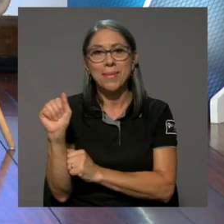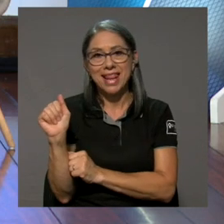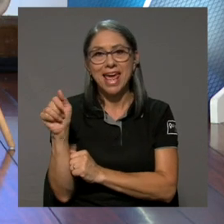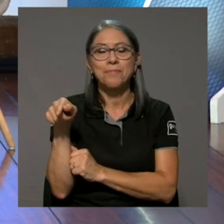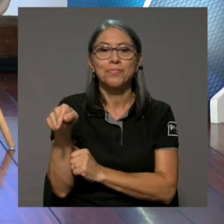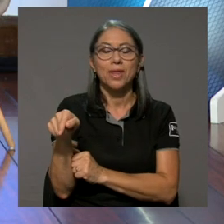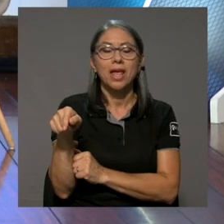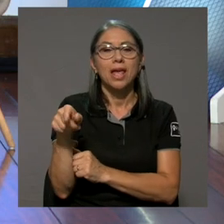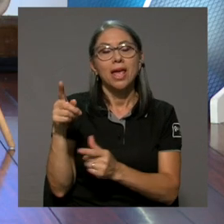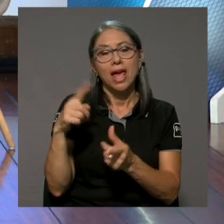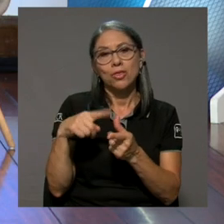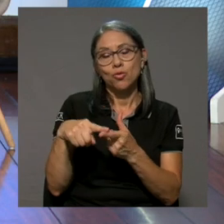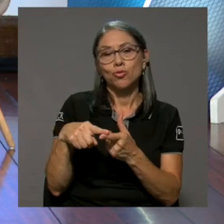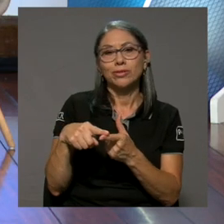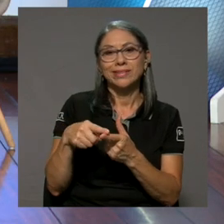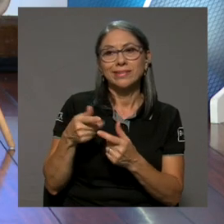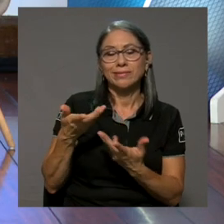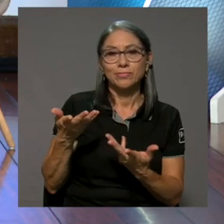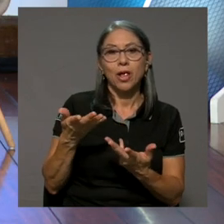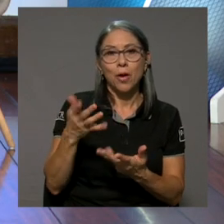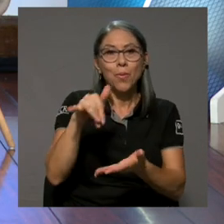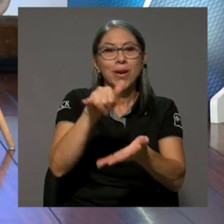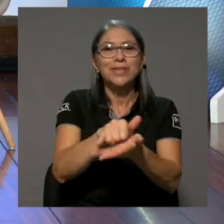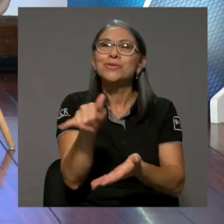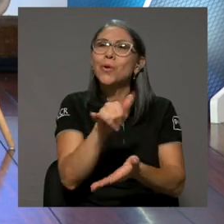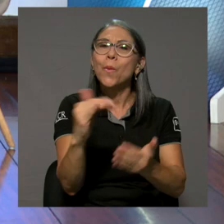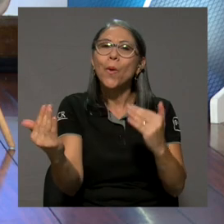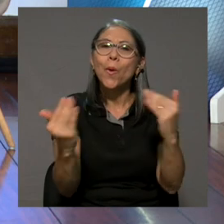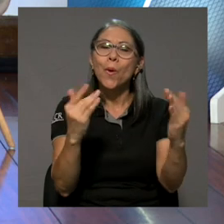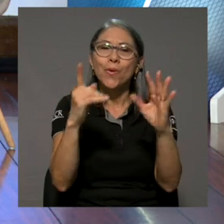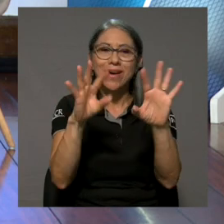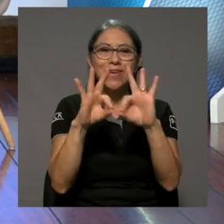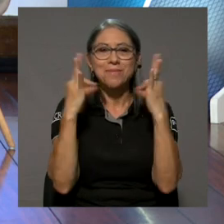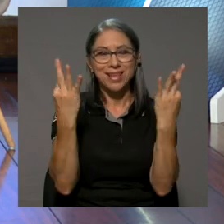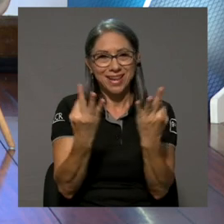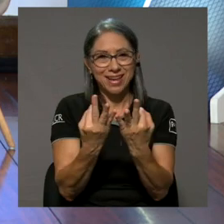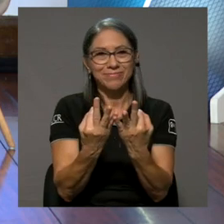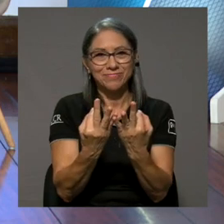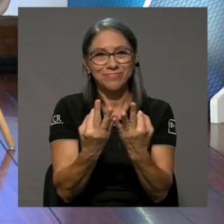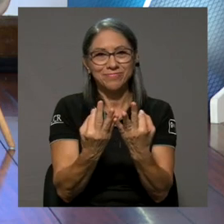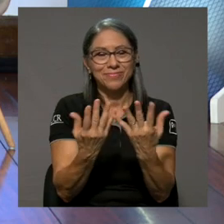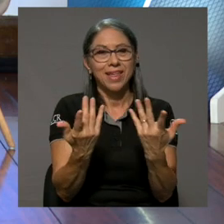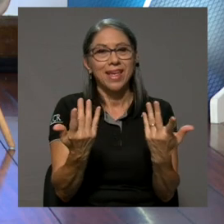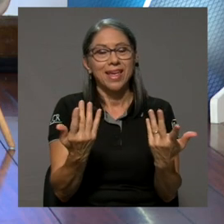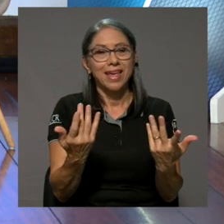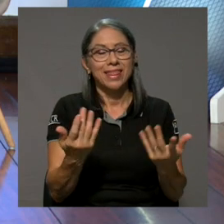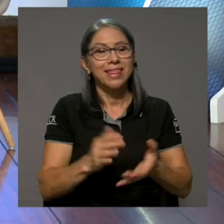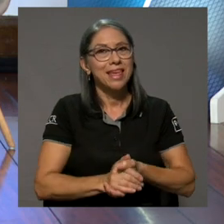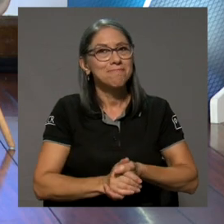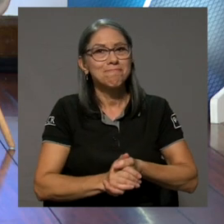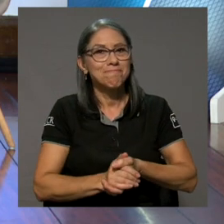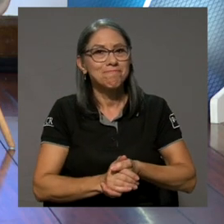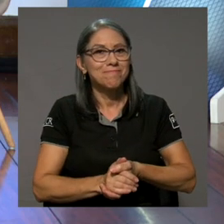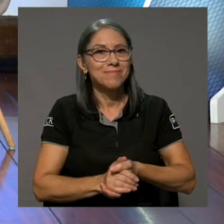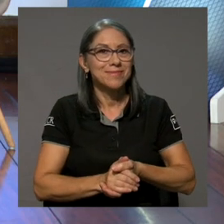por eso también, como que sí se ha vuelto como una familia de